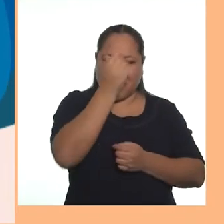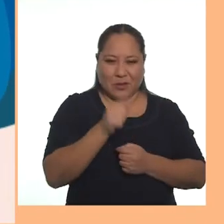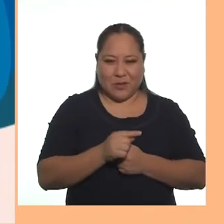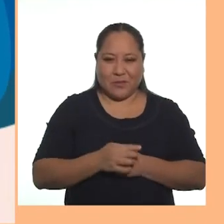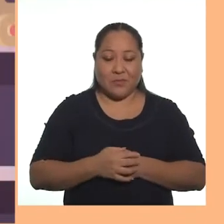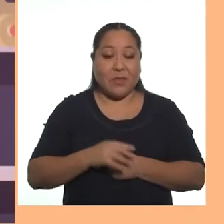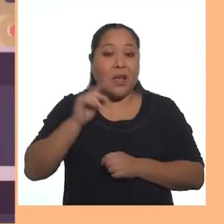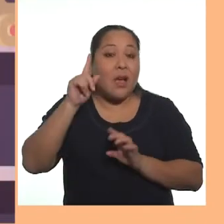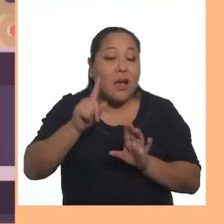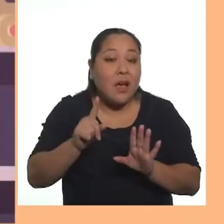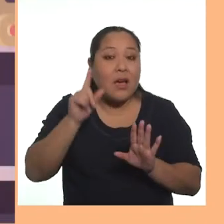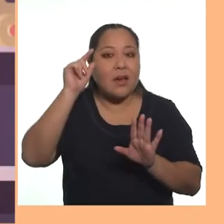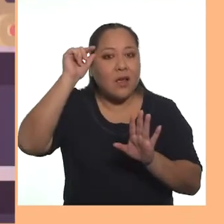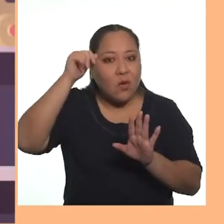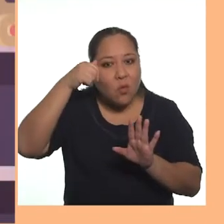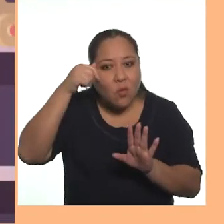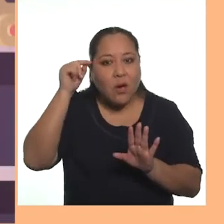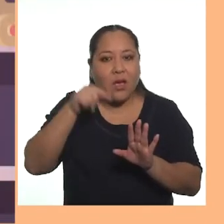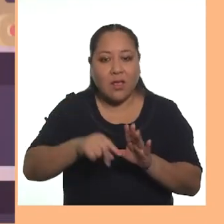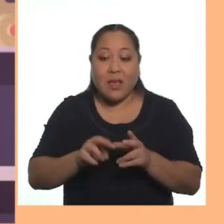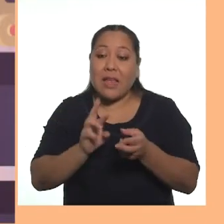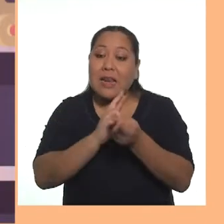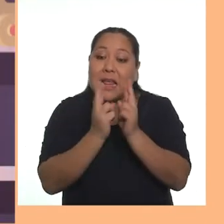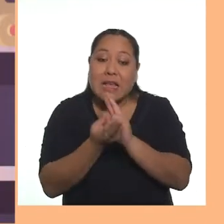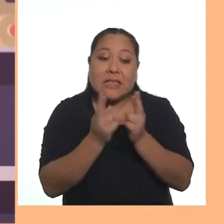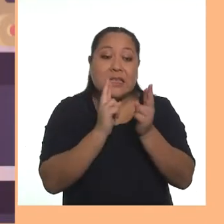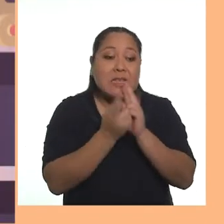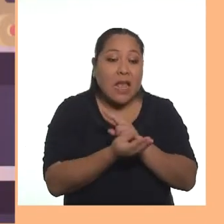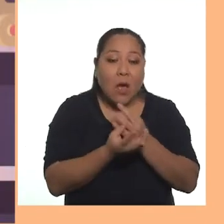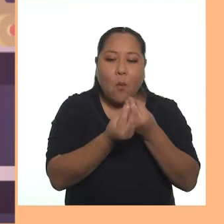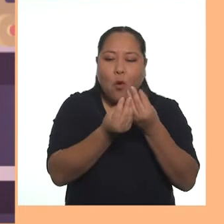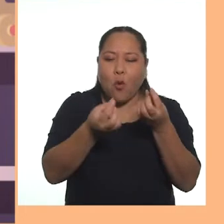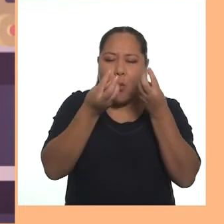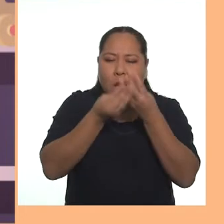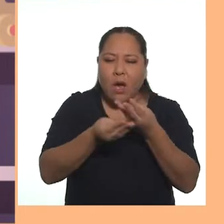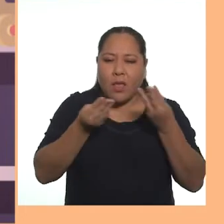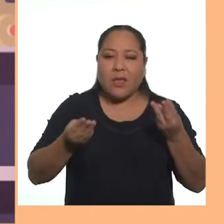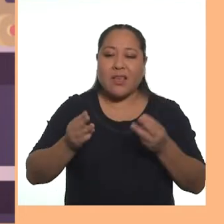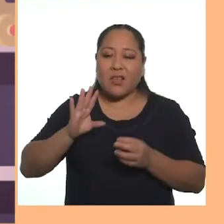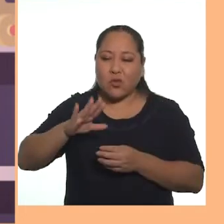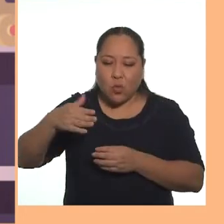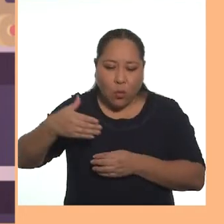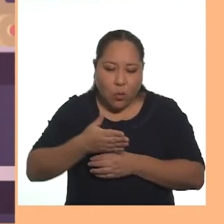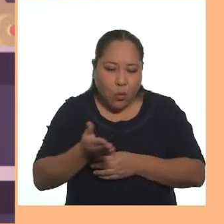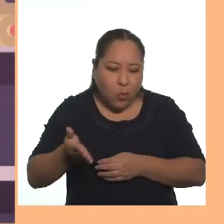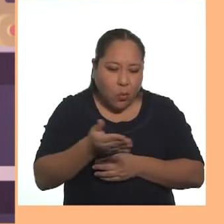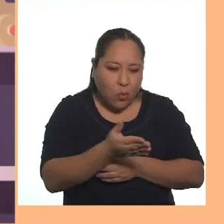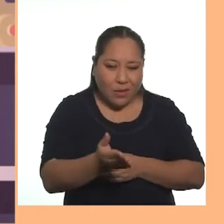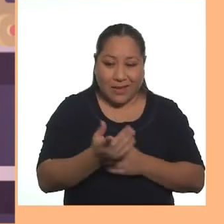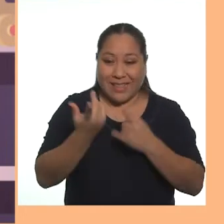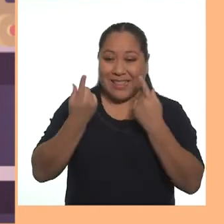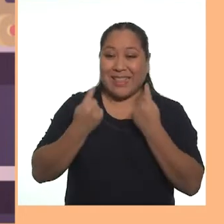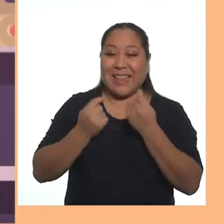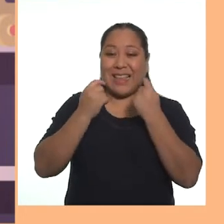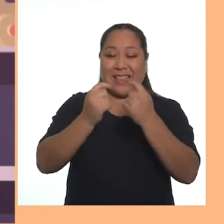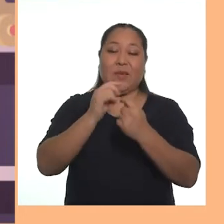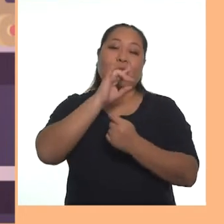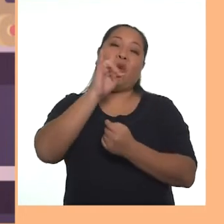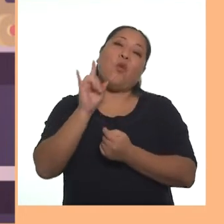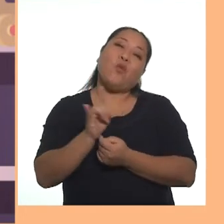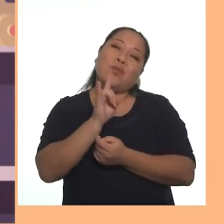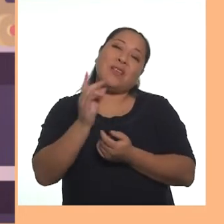picchu recuerden muchachos que pueden reciclar muchos materiales en su recorrido